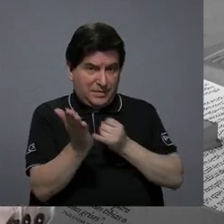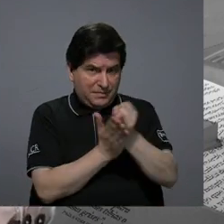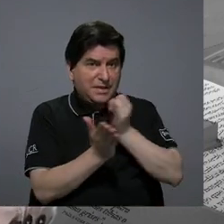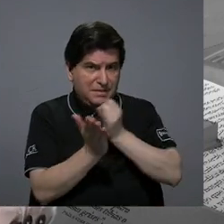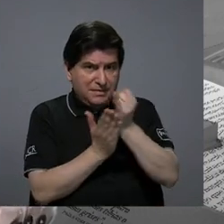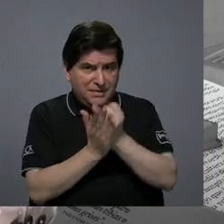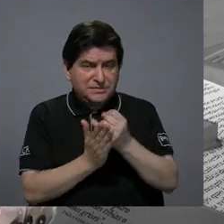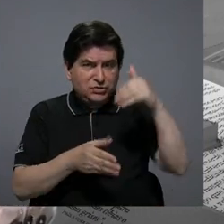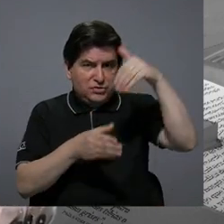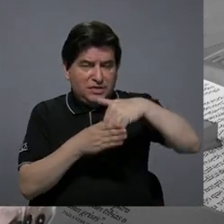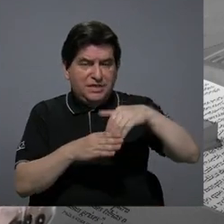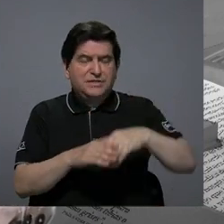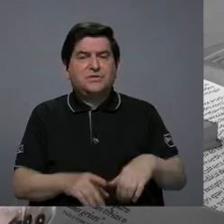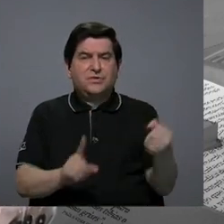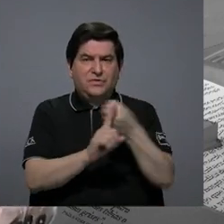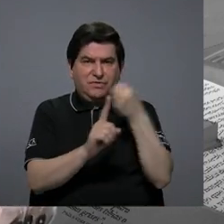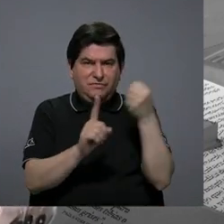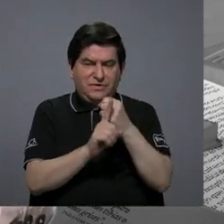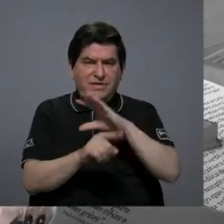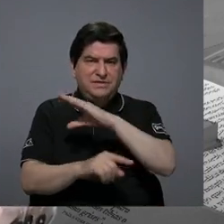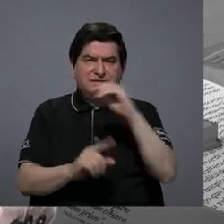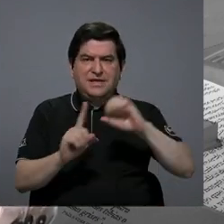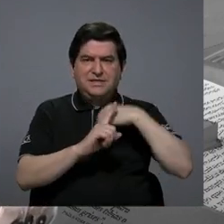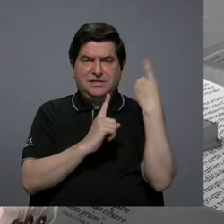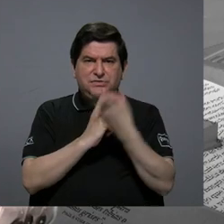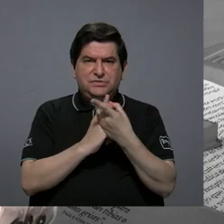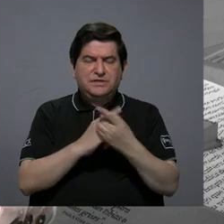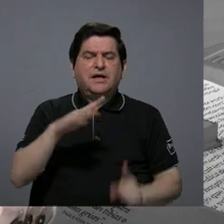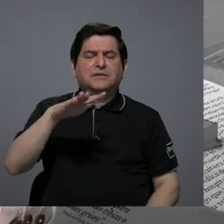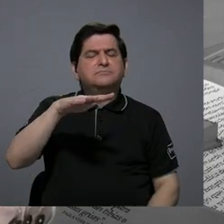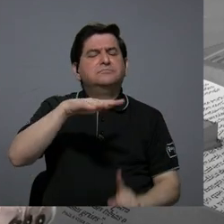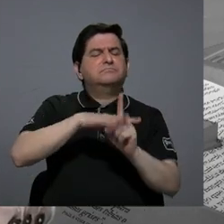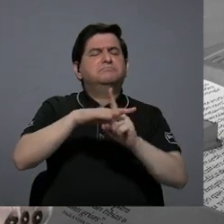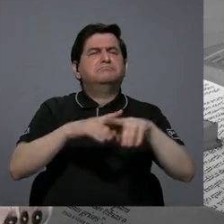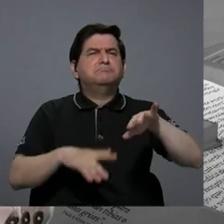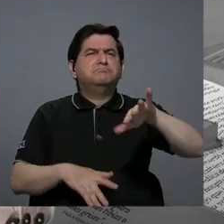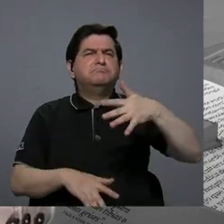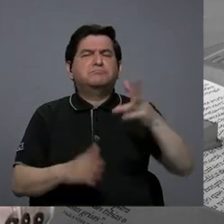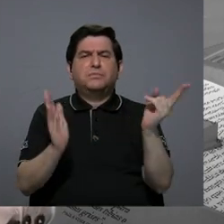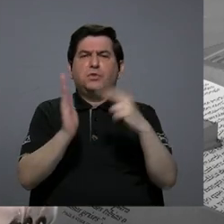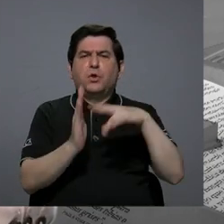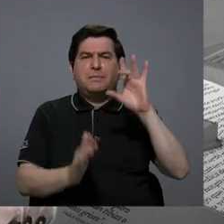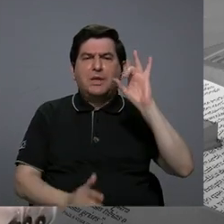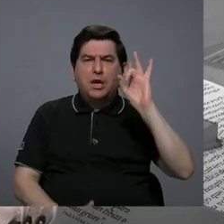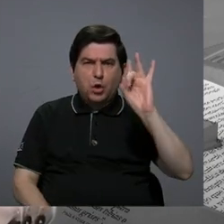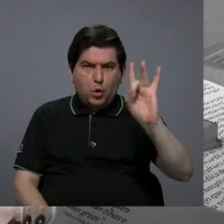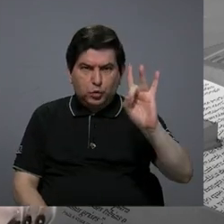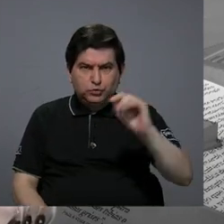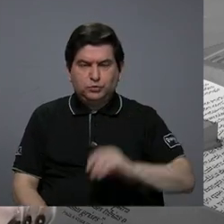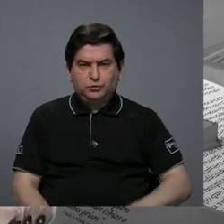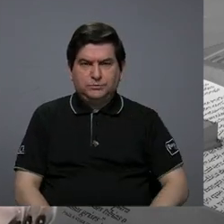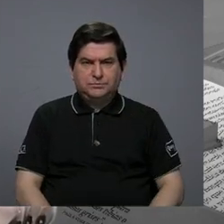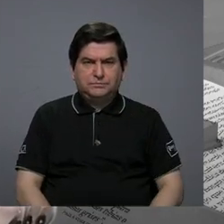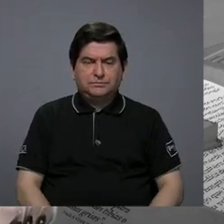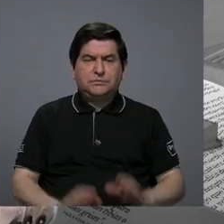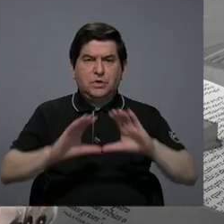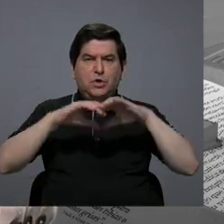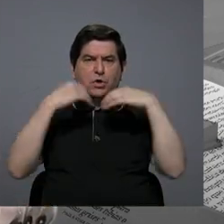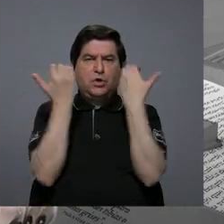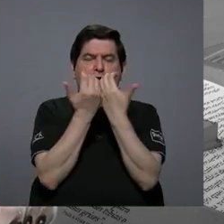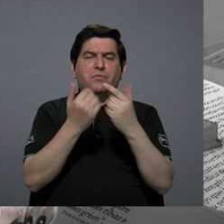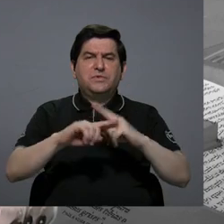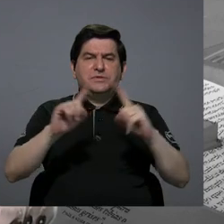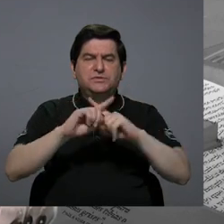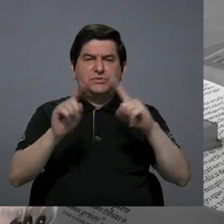investigación en violencia y sociedad que surge alrededor del 2008 con la Comisión